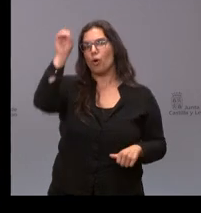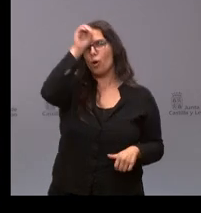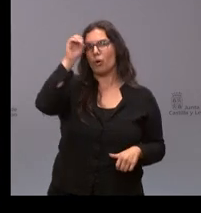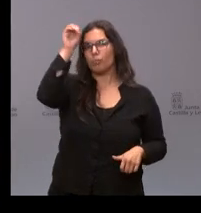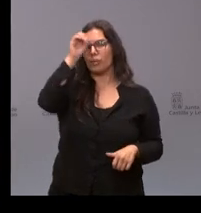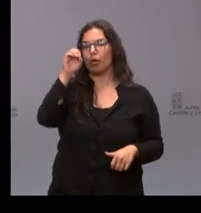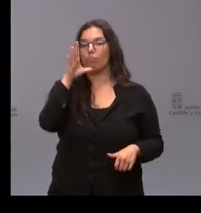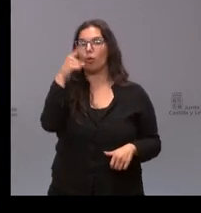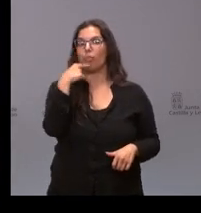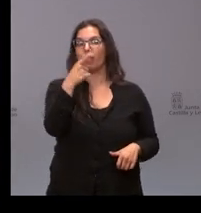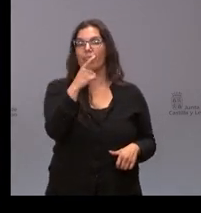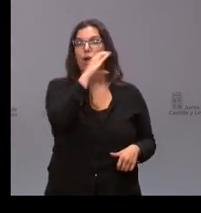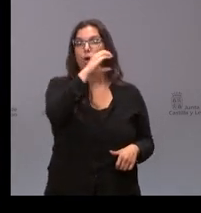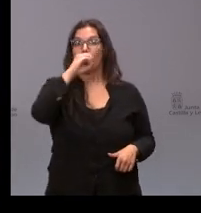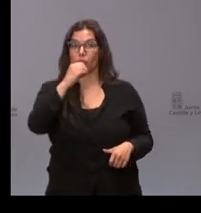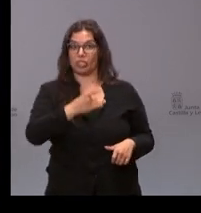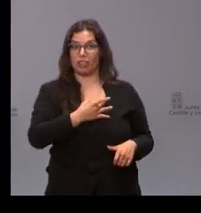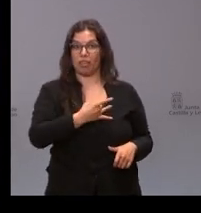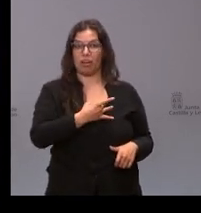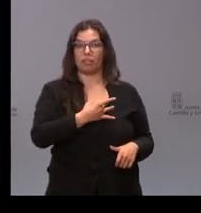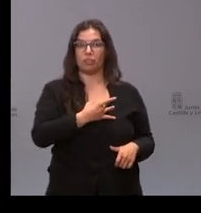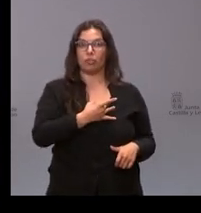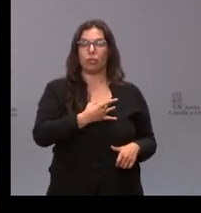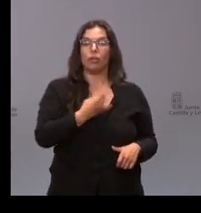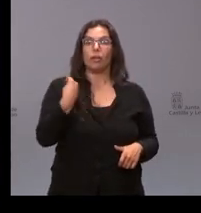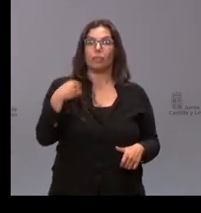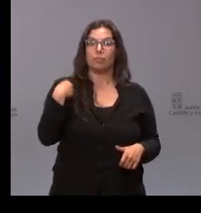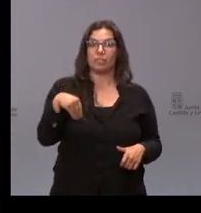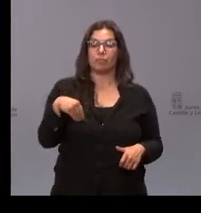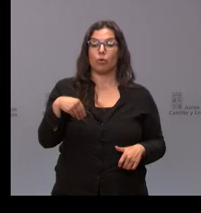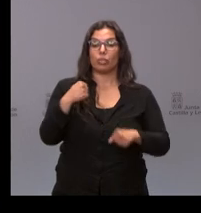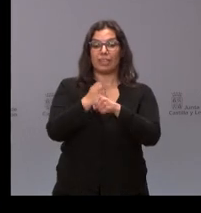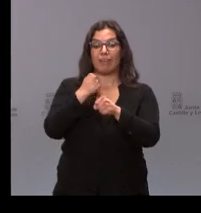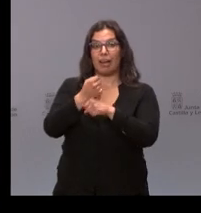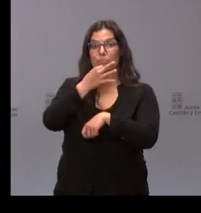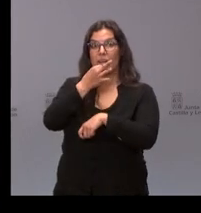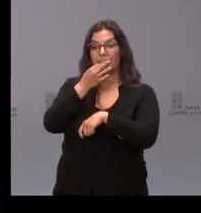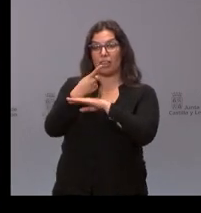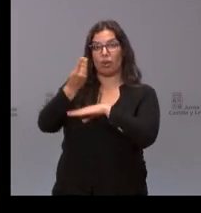comisiones obreras se haya posicionado en contra de las peonadas como medida para reducir estas listas